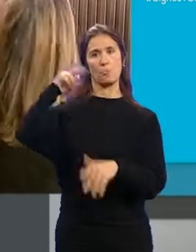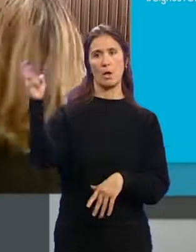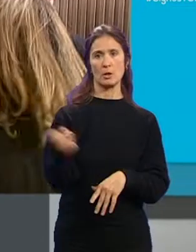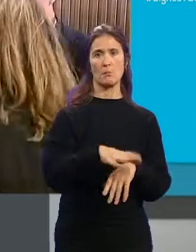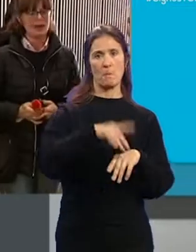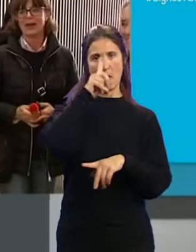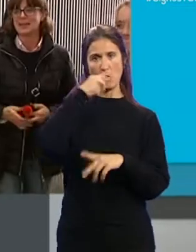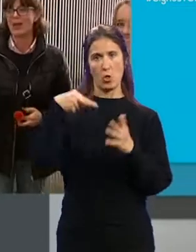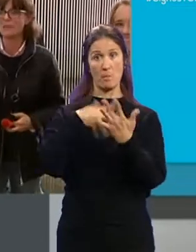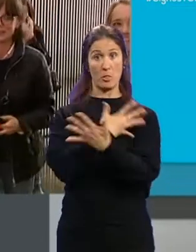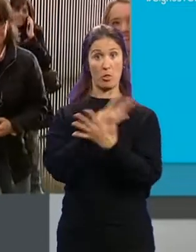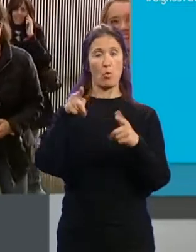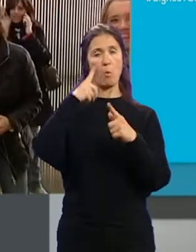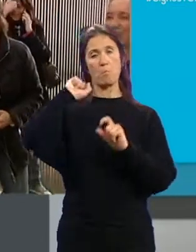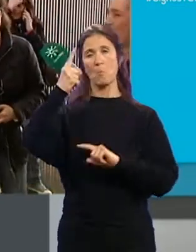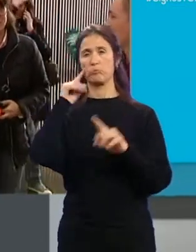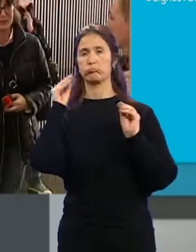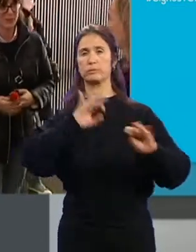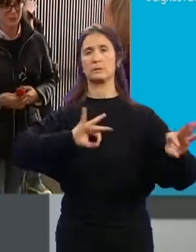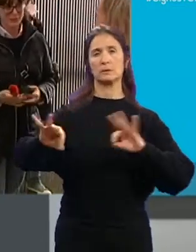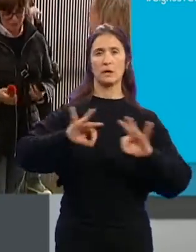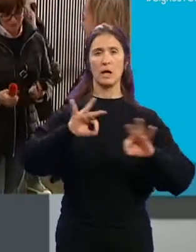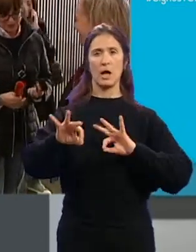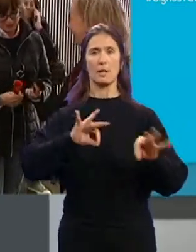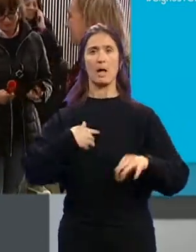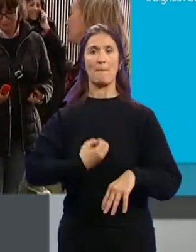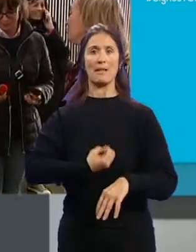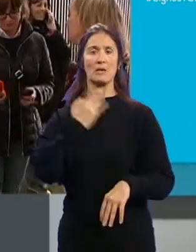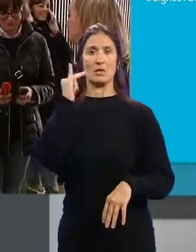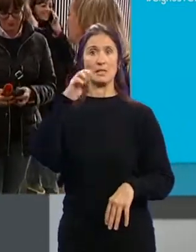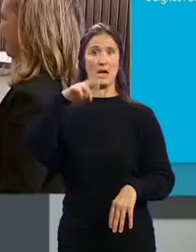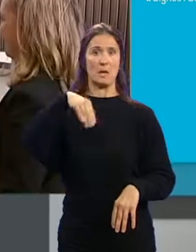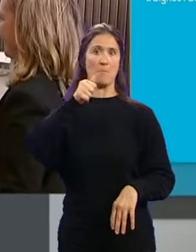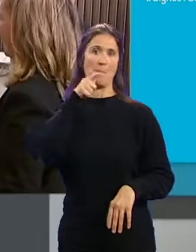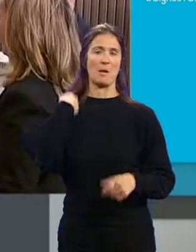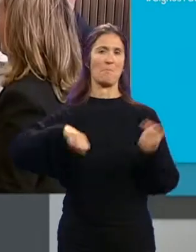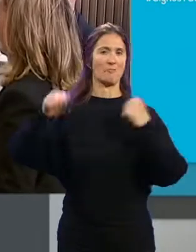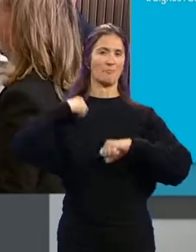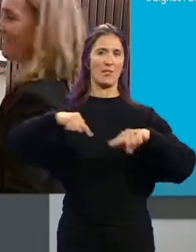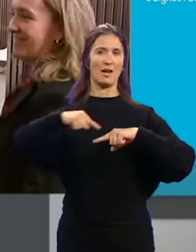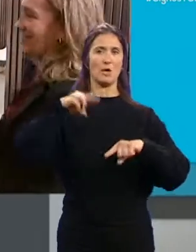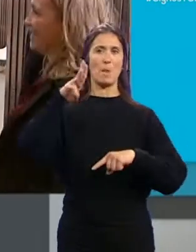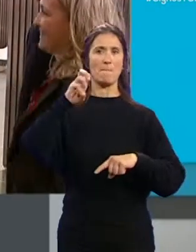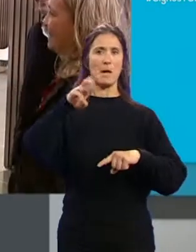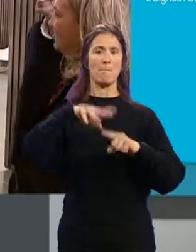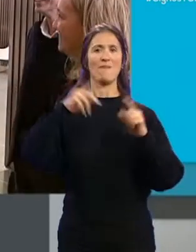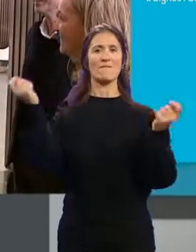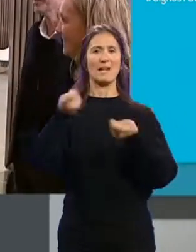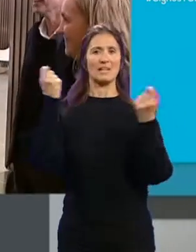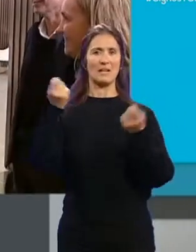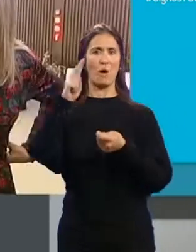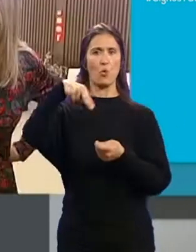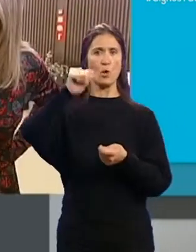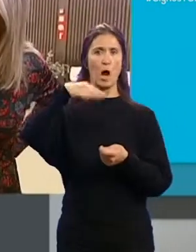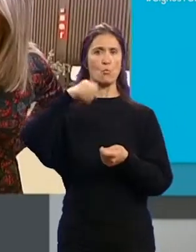2019... ...donde destacan la obra teatral La Pasión de Yerma... ...dirigida por Pepa Gamboa... ...el Festival Unamuno de Poesía...